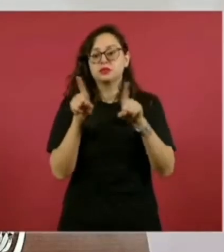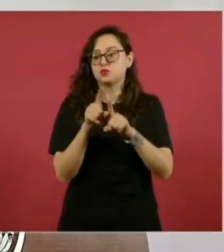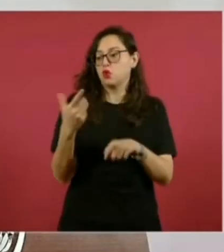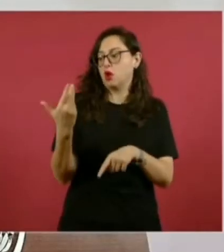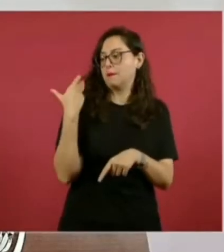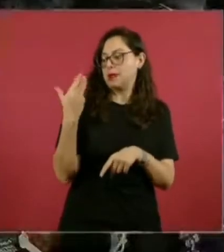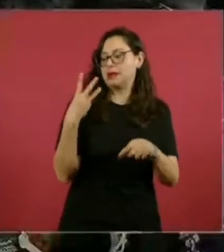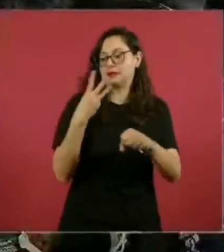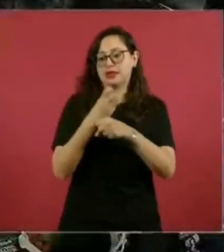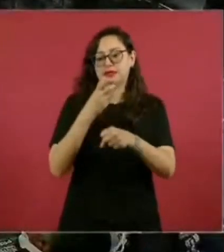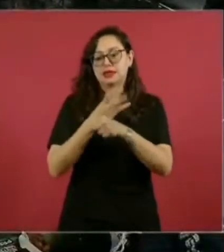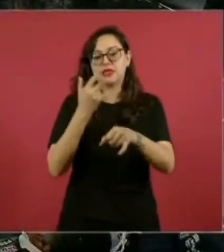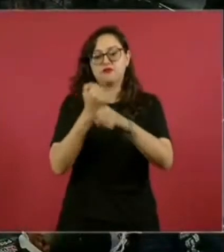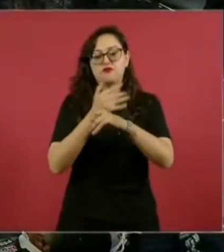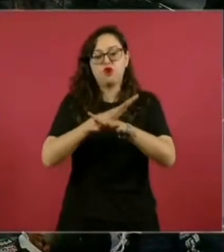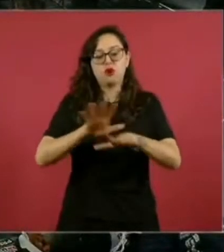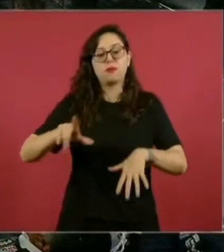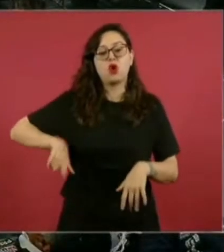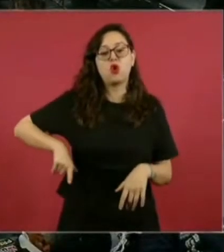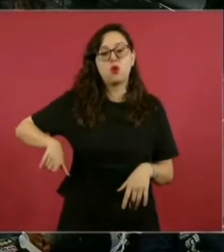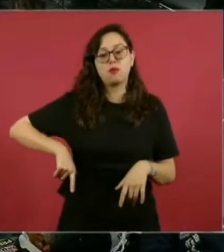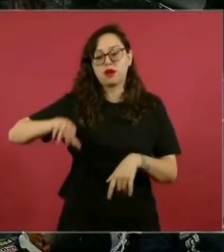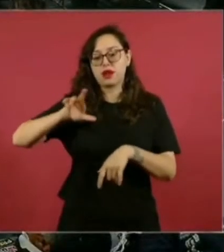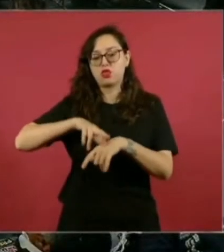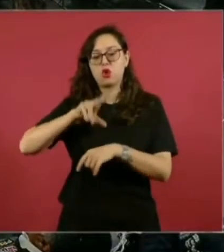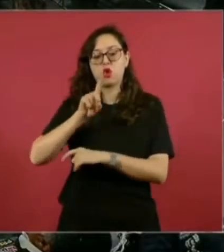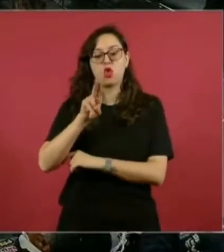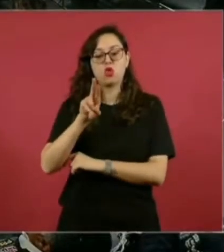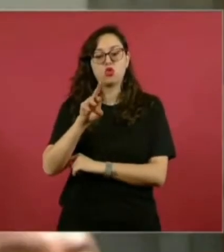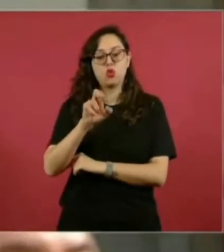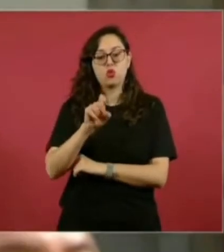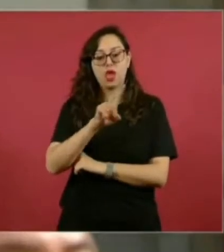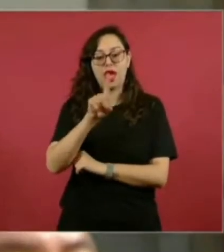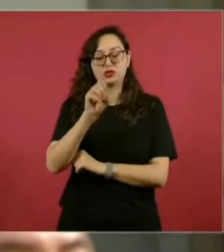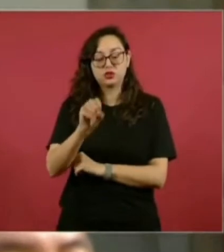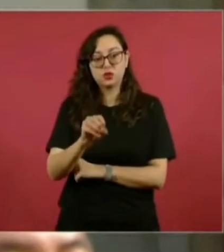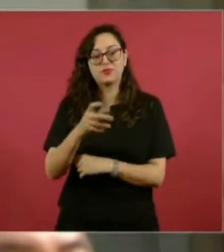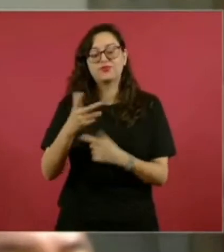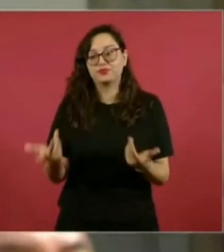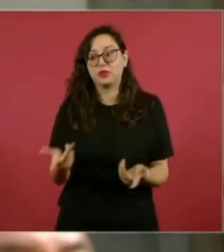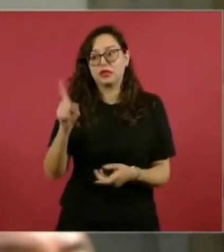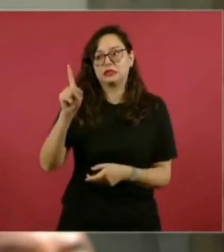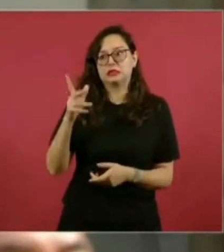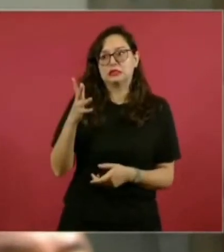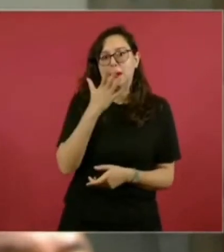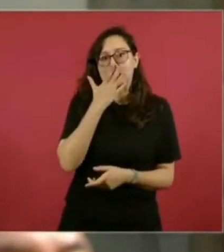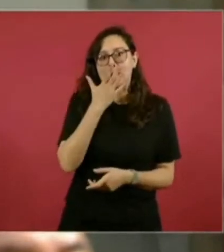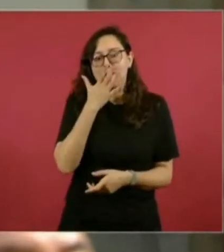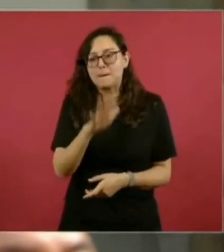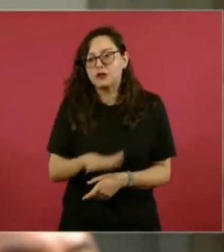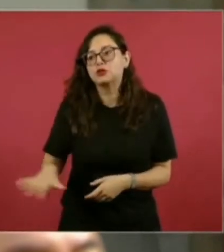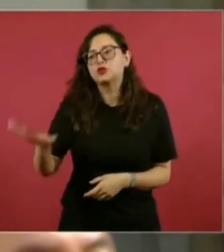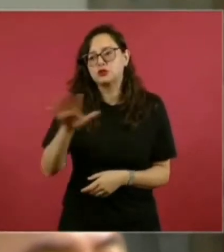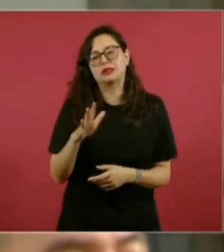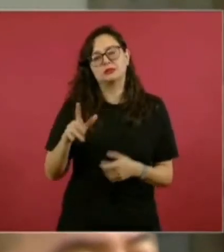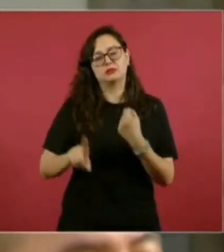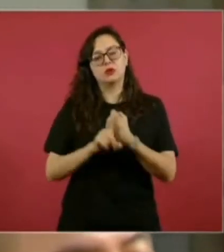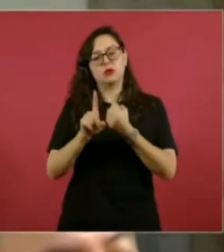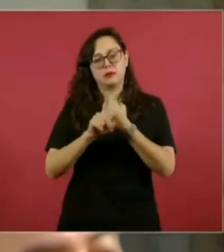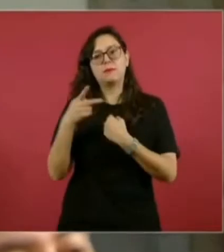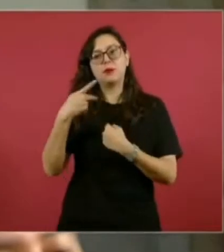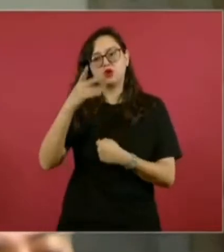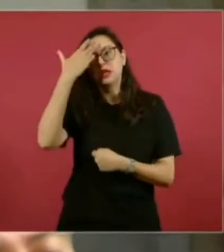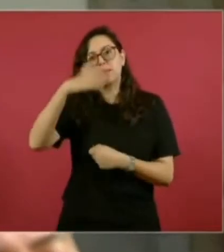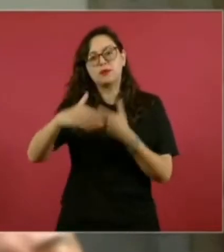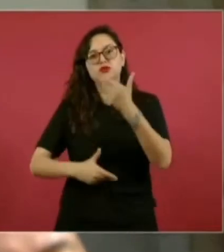gobierno, justamente daba una fotografía del momento por el que pasa Sonora. Sabemos además que lo mejor está por venir. No sé si me quiere